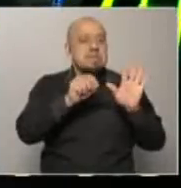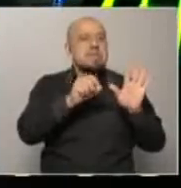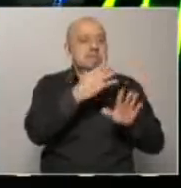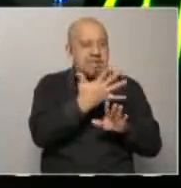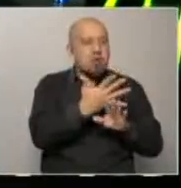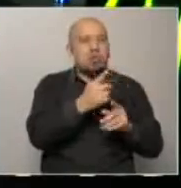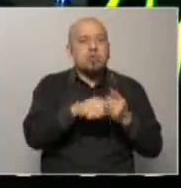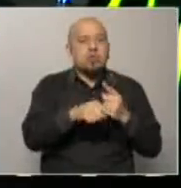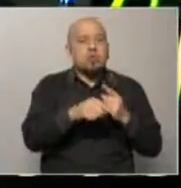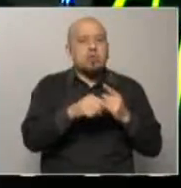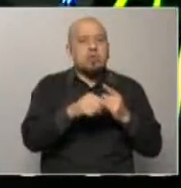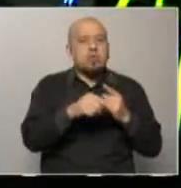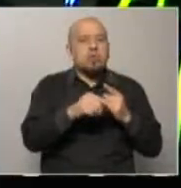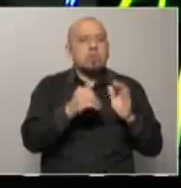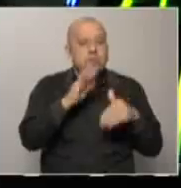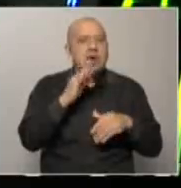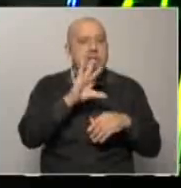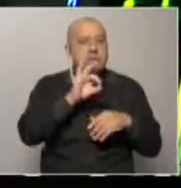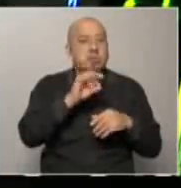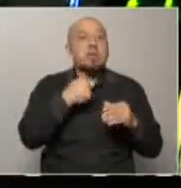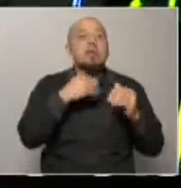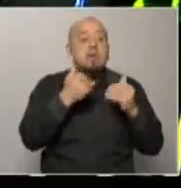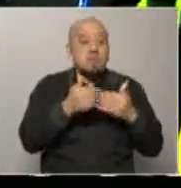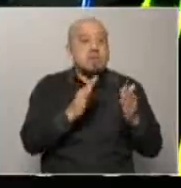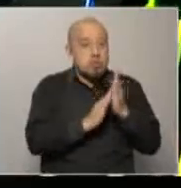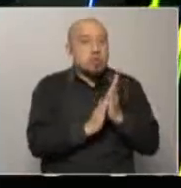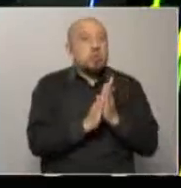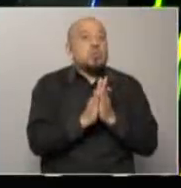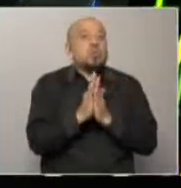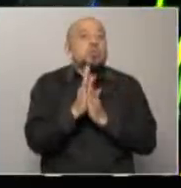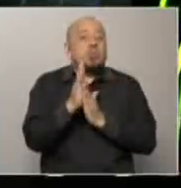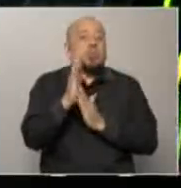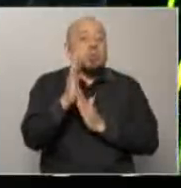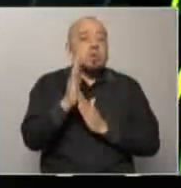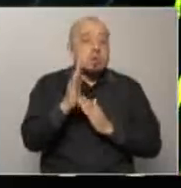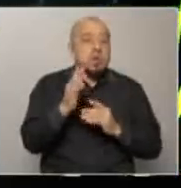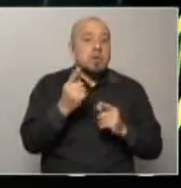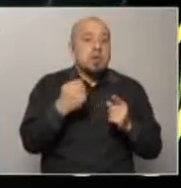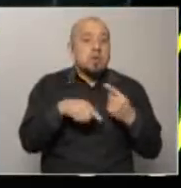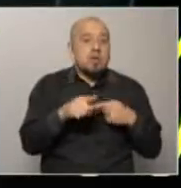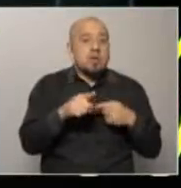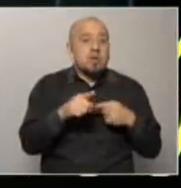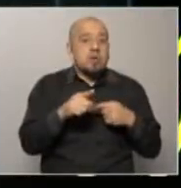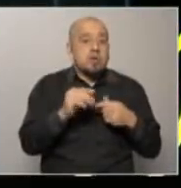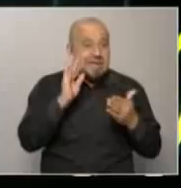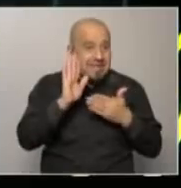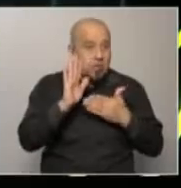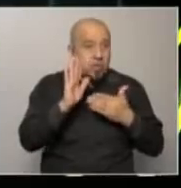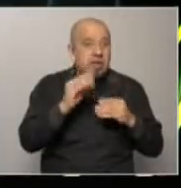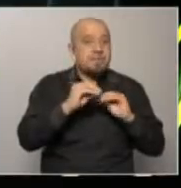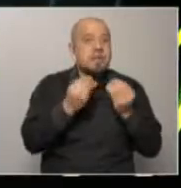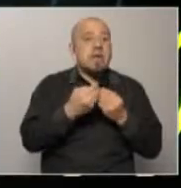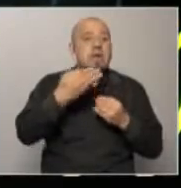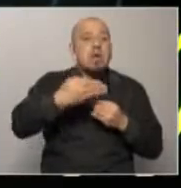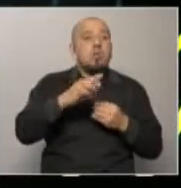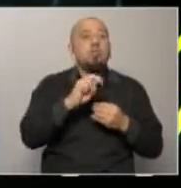producto más o menos había bajado más de 50 ¿no? a más y empezó a subir y empezó a subir a 40 y algo vos decís la deuda neta la deuda bruta está